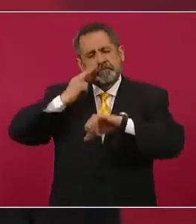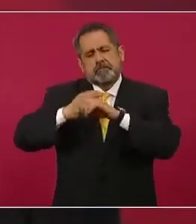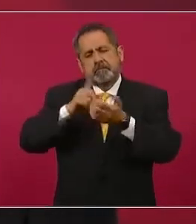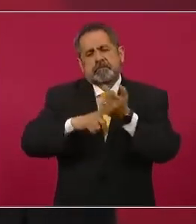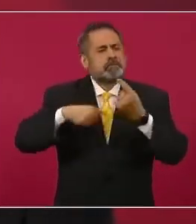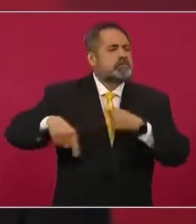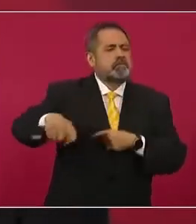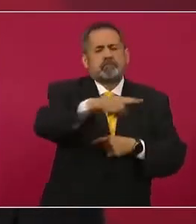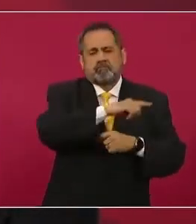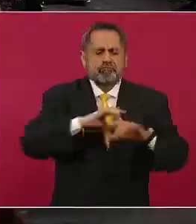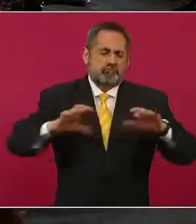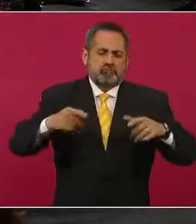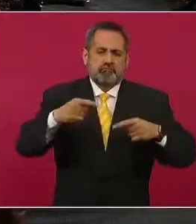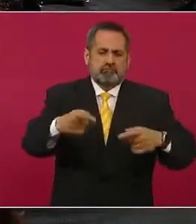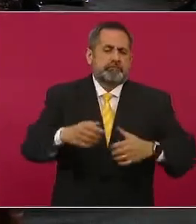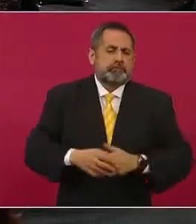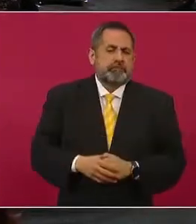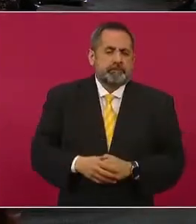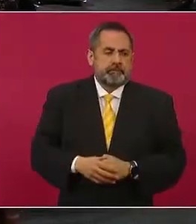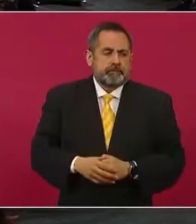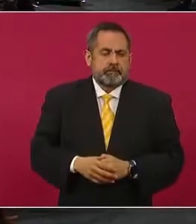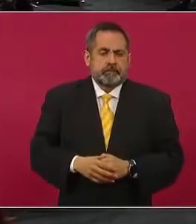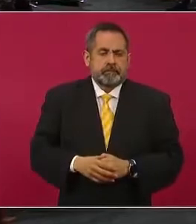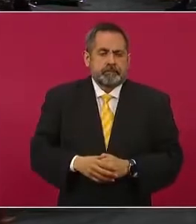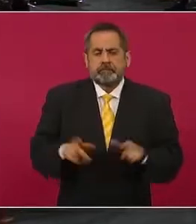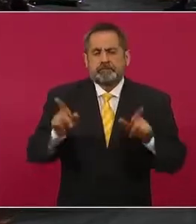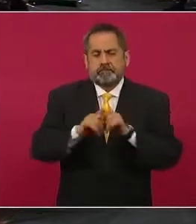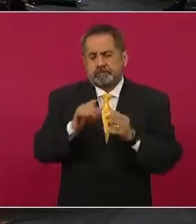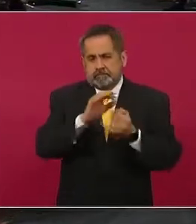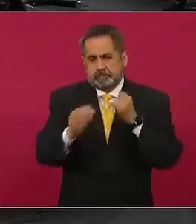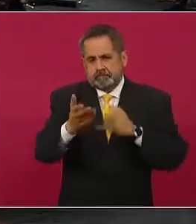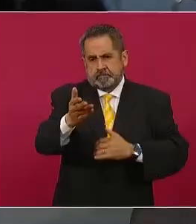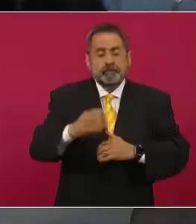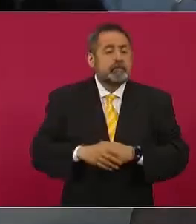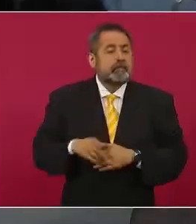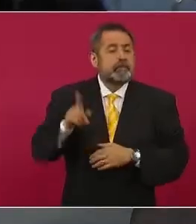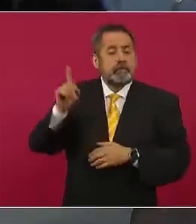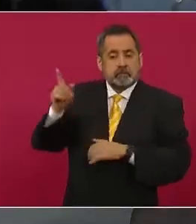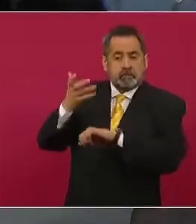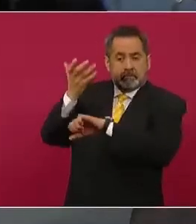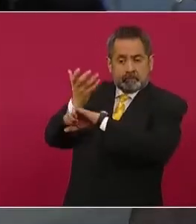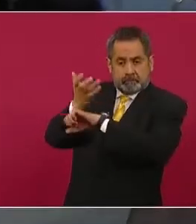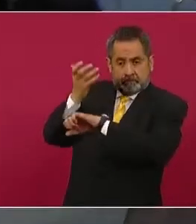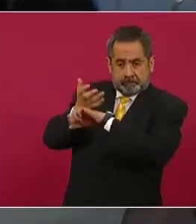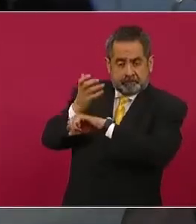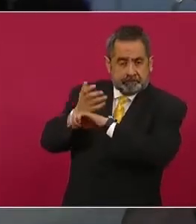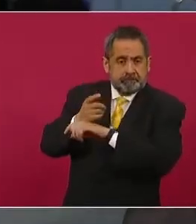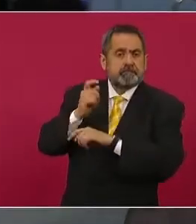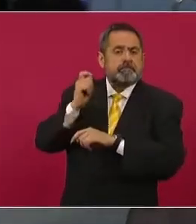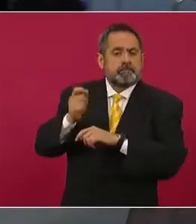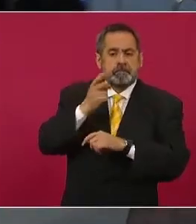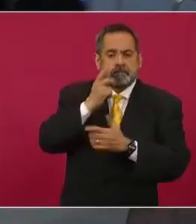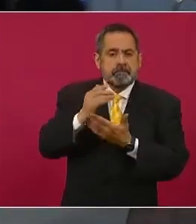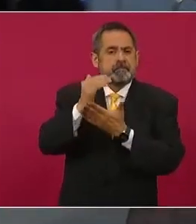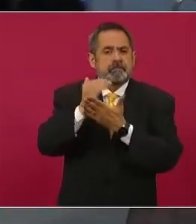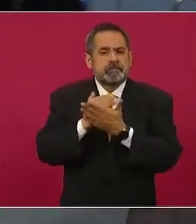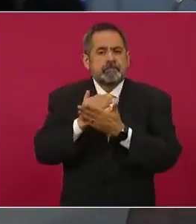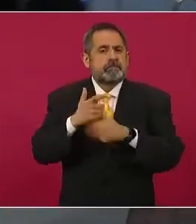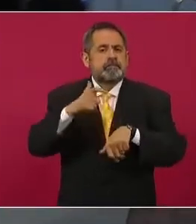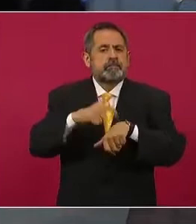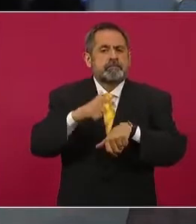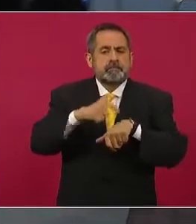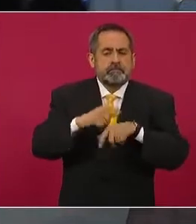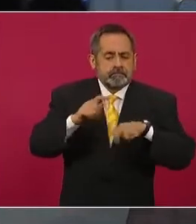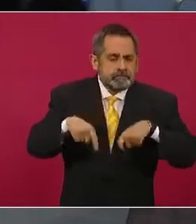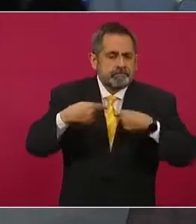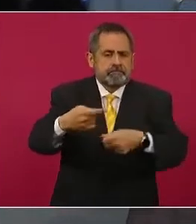del cuerpo diplomático. Nada más por último, Estados Unidos ha reducido un poco el tiempo de la incapacidad que